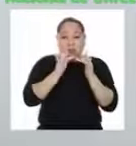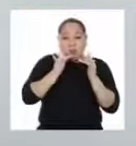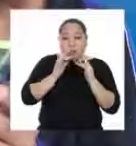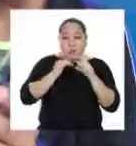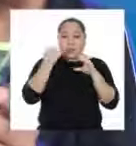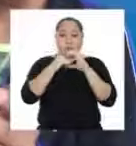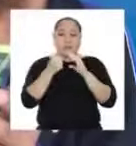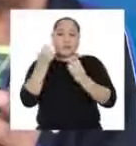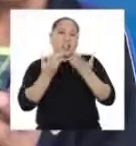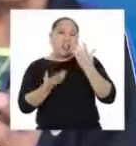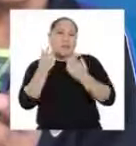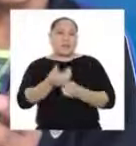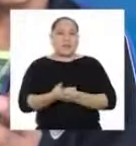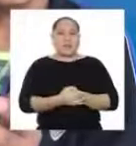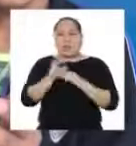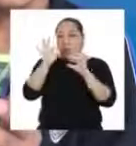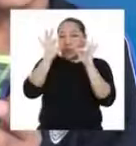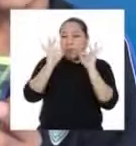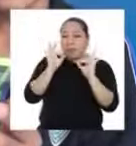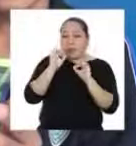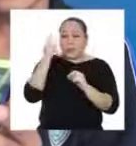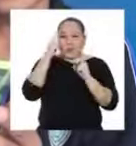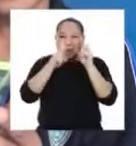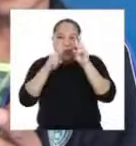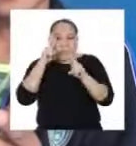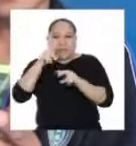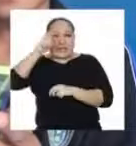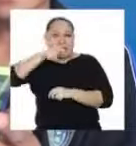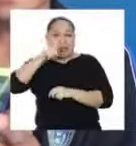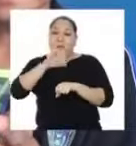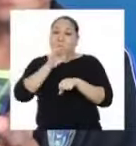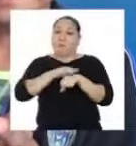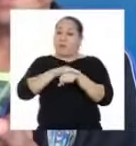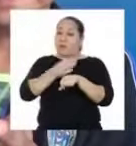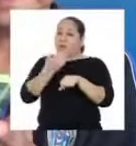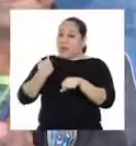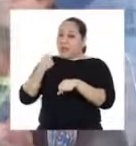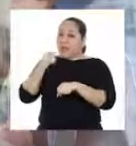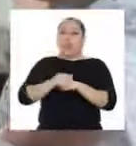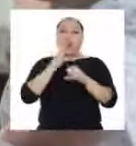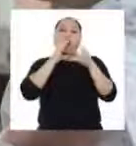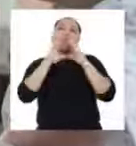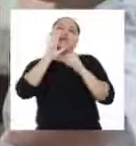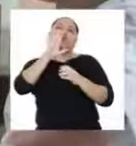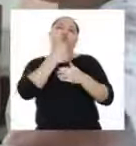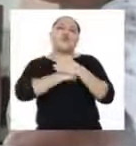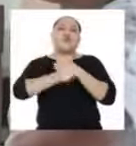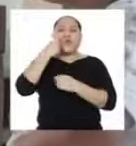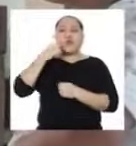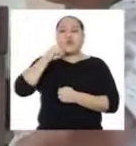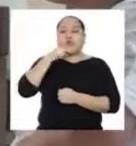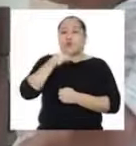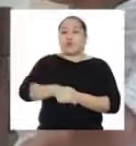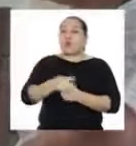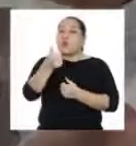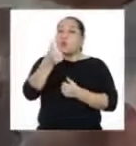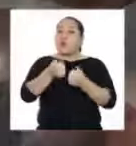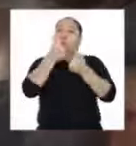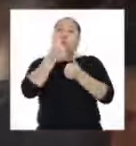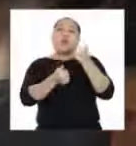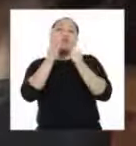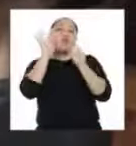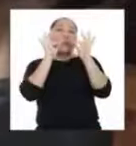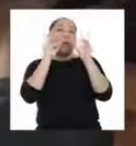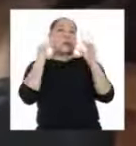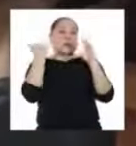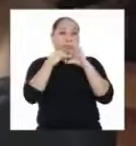Internet, lo que podría generar algunos riesgos si no tomamos las precauciones necesarias. Conversa con tus hijos e hijas sobre